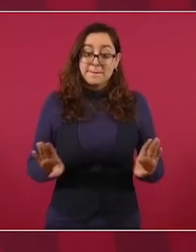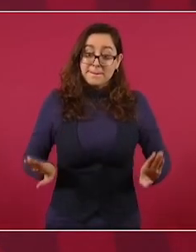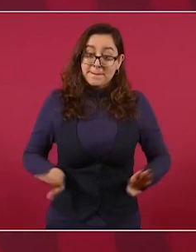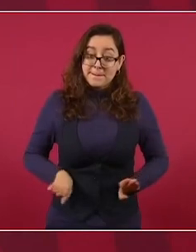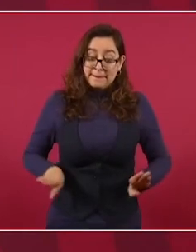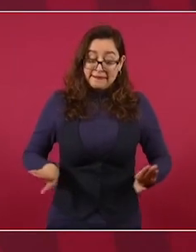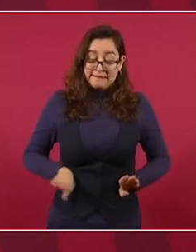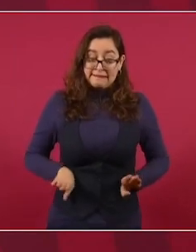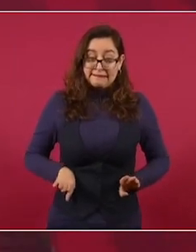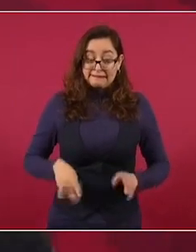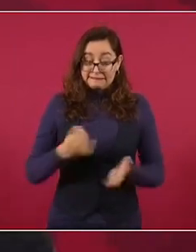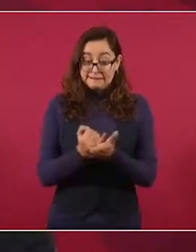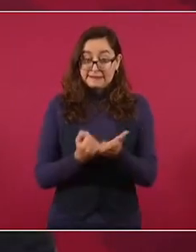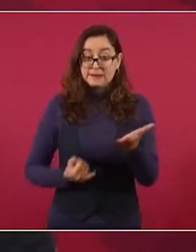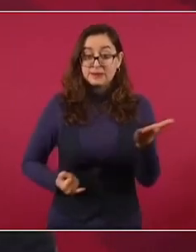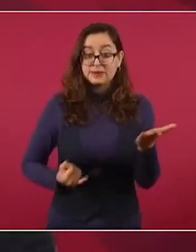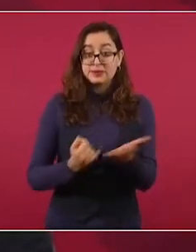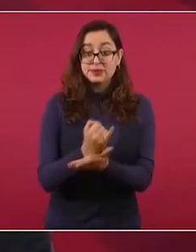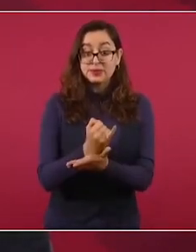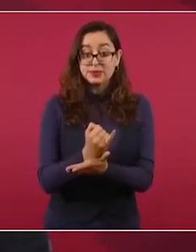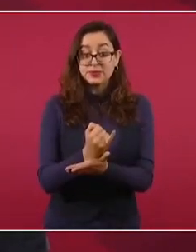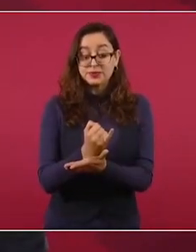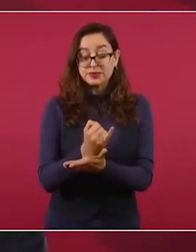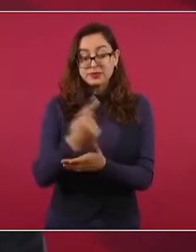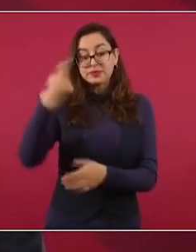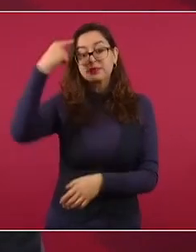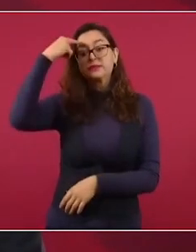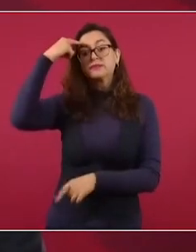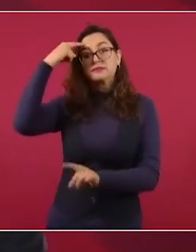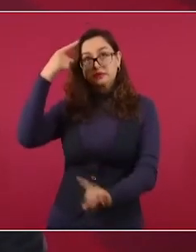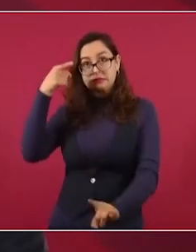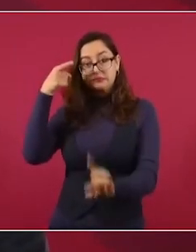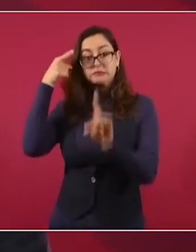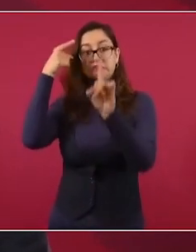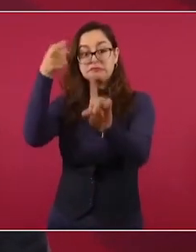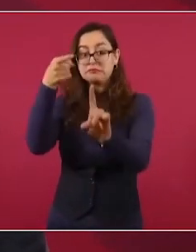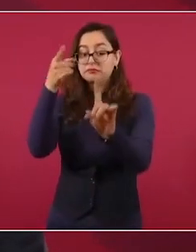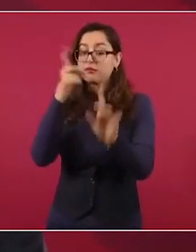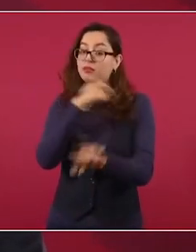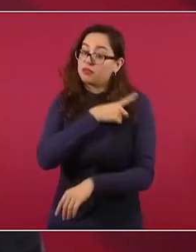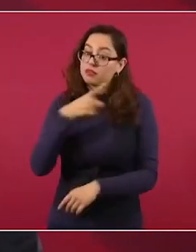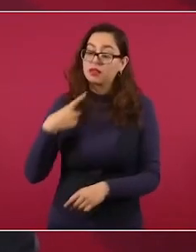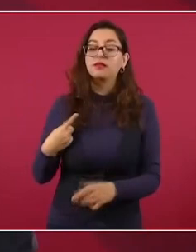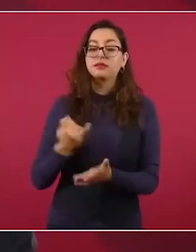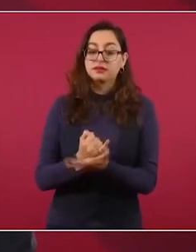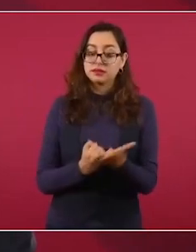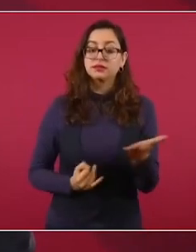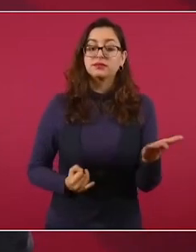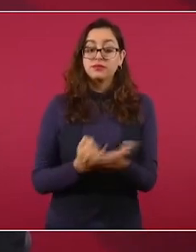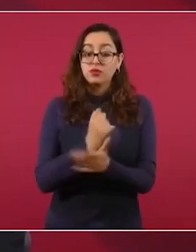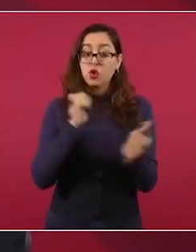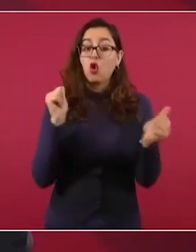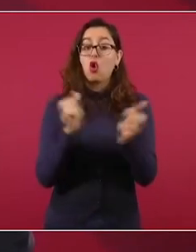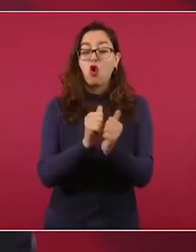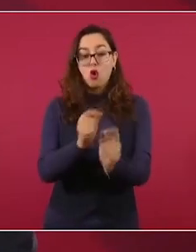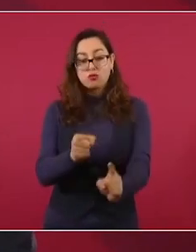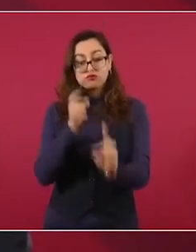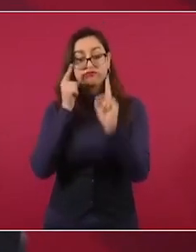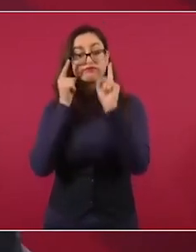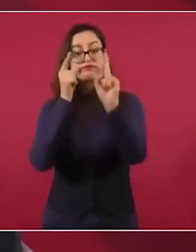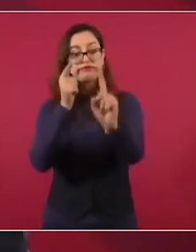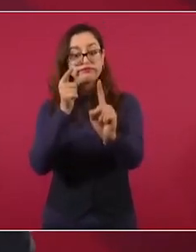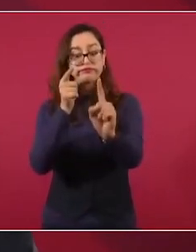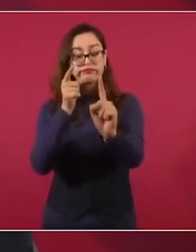a partir de principios, de ideales y